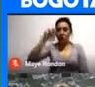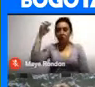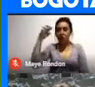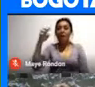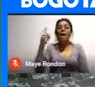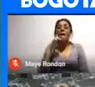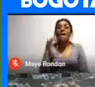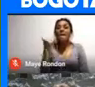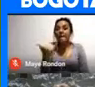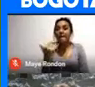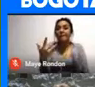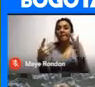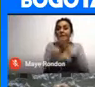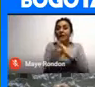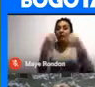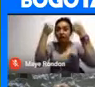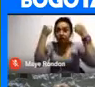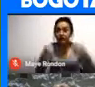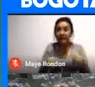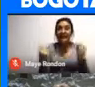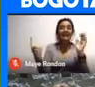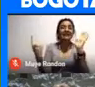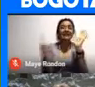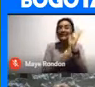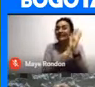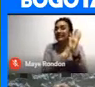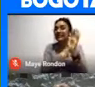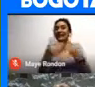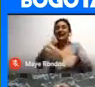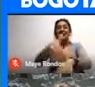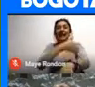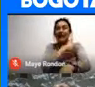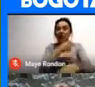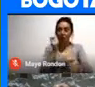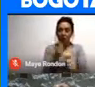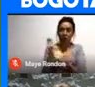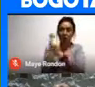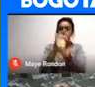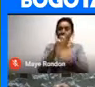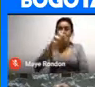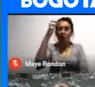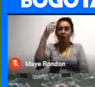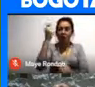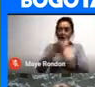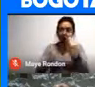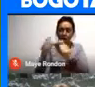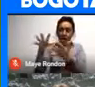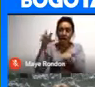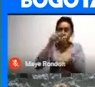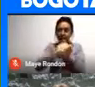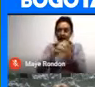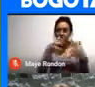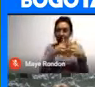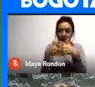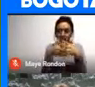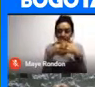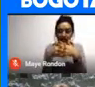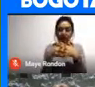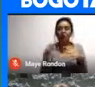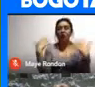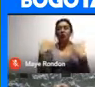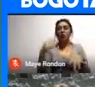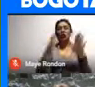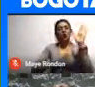Haber fundido Cientos de toneladas De piezas de oro Dentro de la conquista De América Es tan grave Para el desarrollo De la